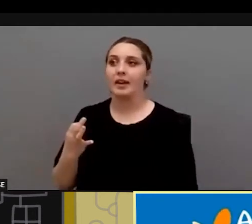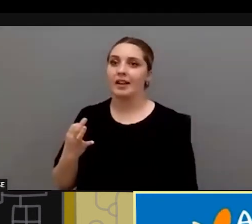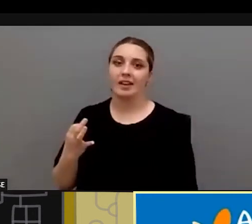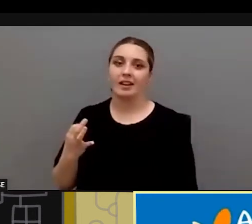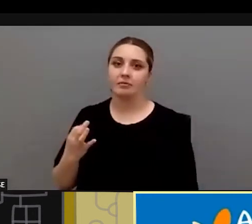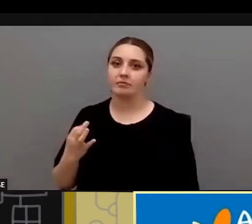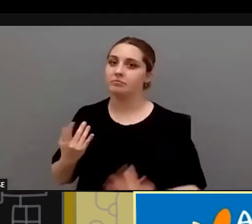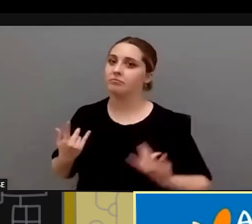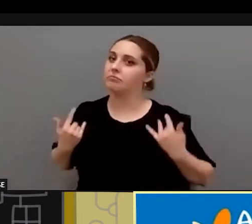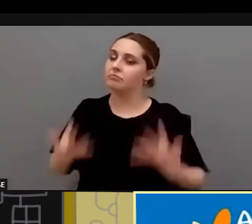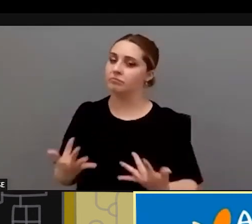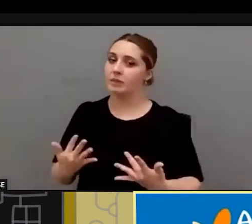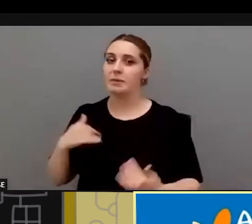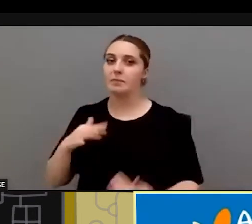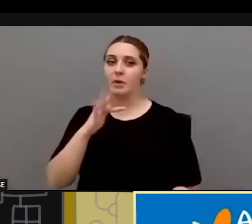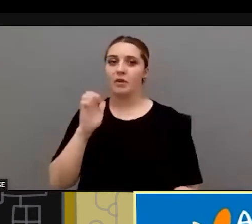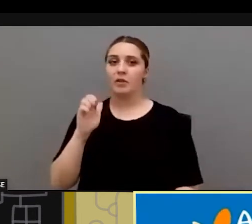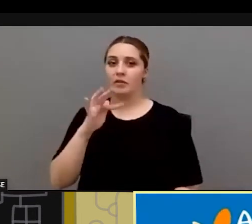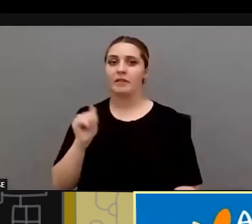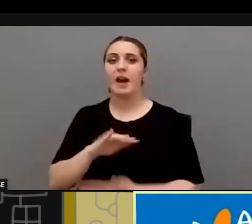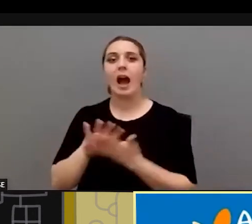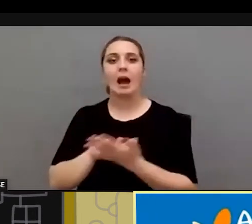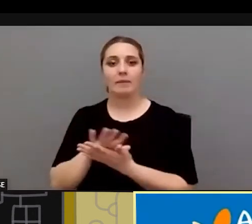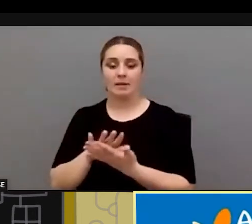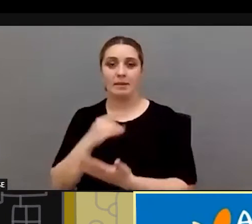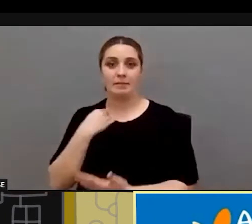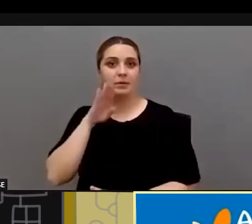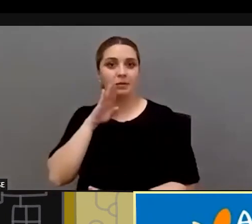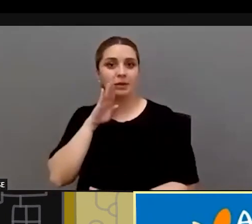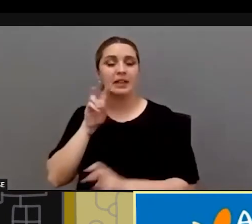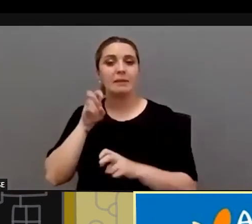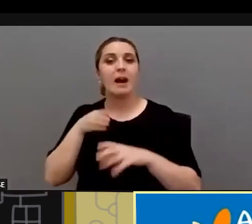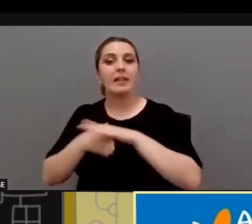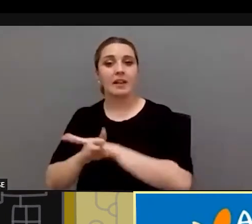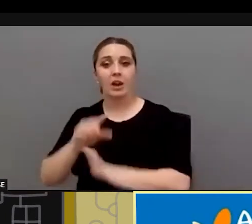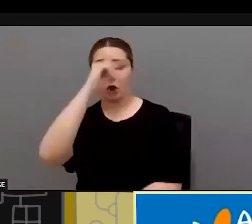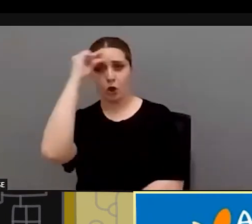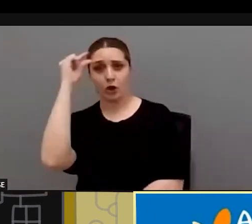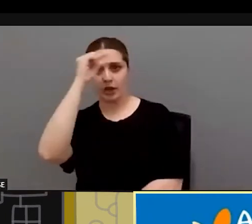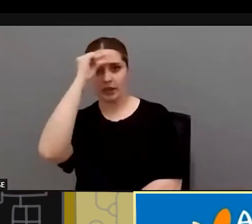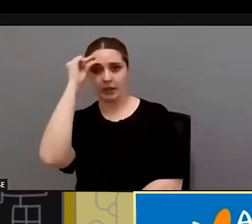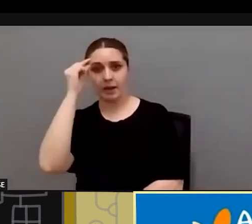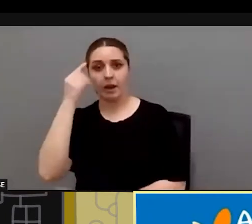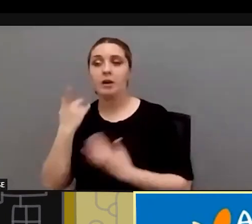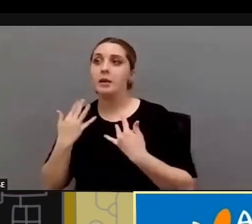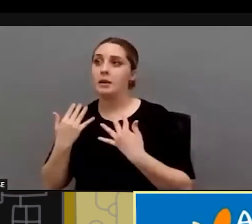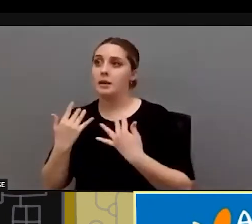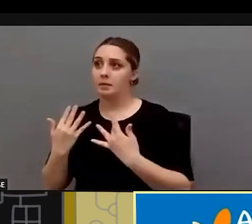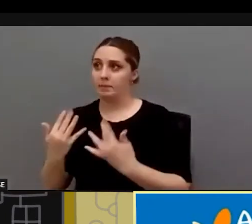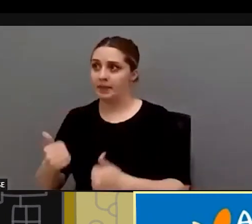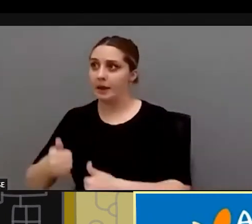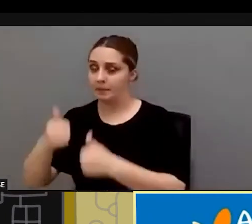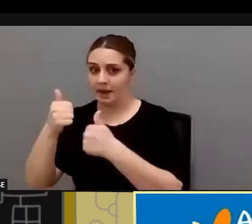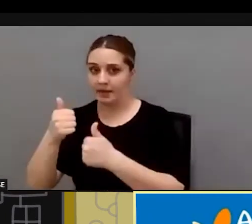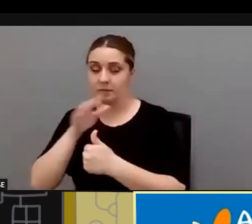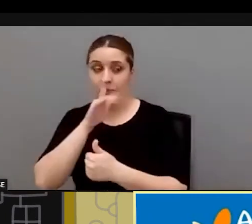pilas ya lo decía FESFA antes FESFA indicaba que en términos de accesibilidad cognitiva se está yendo más rápido que lo que se lo que se